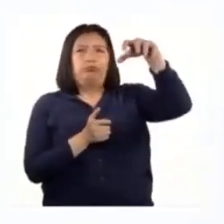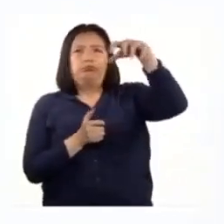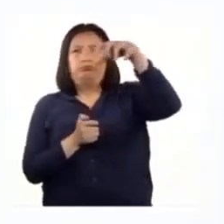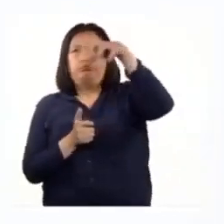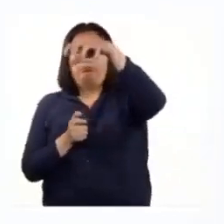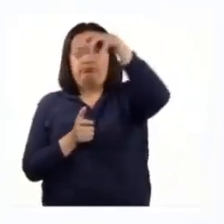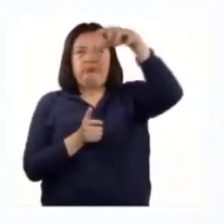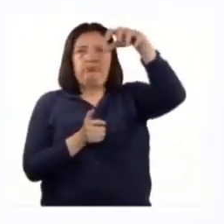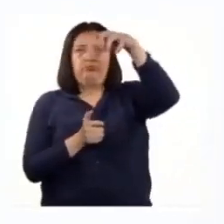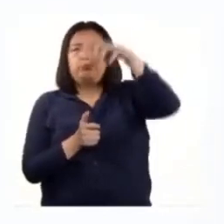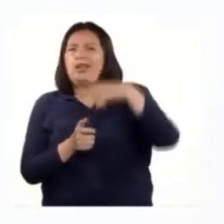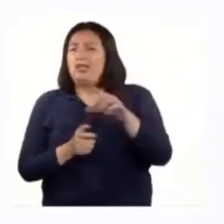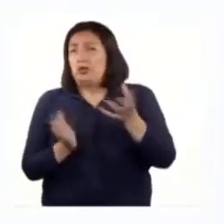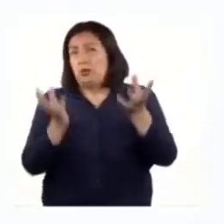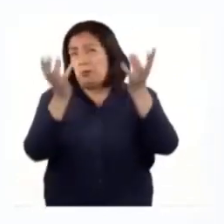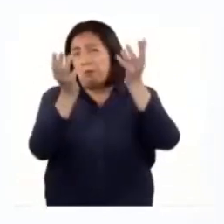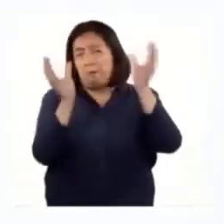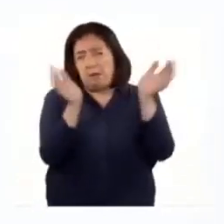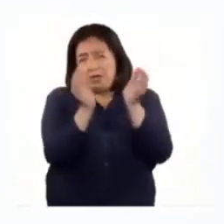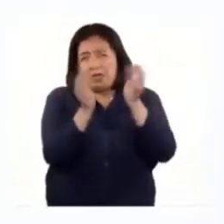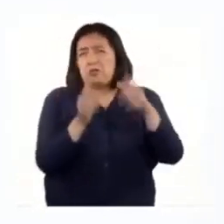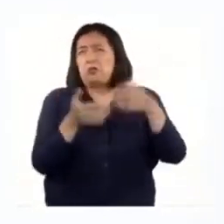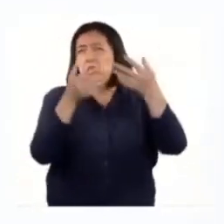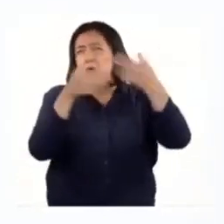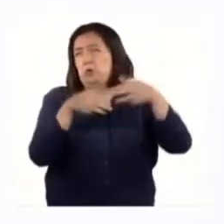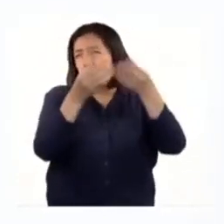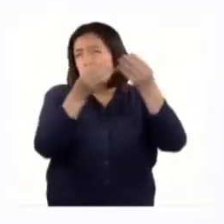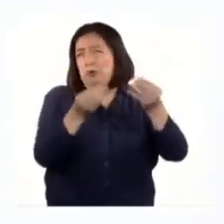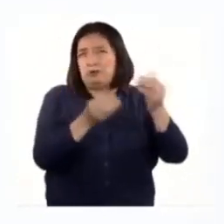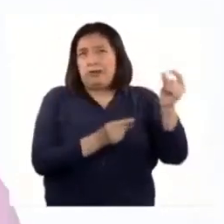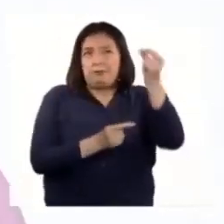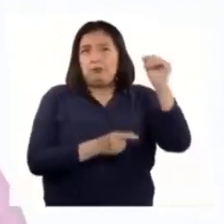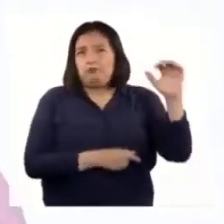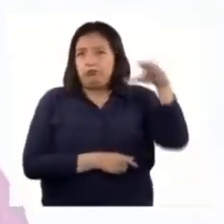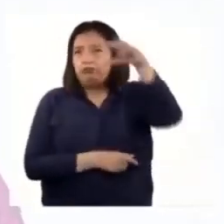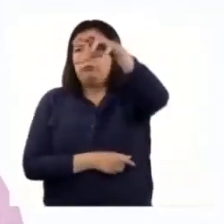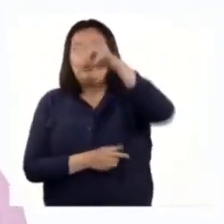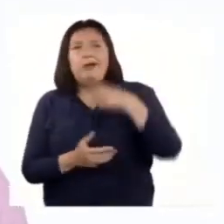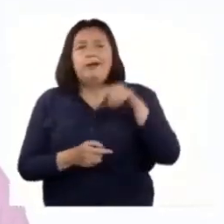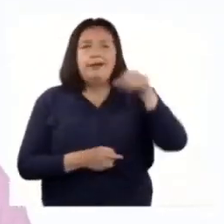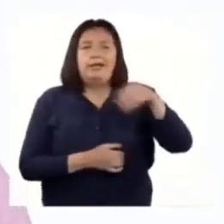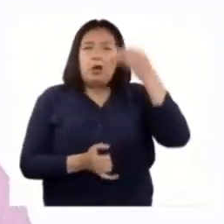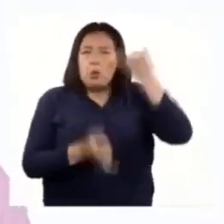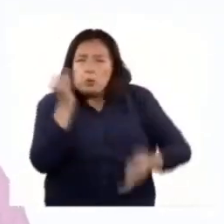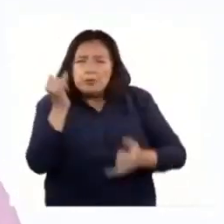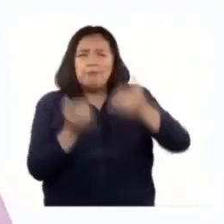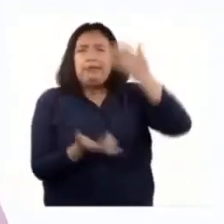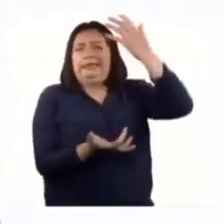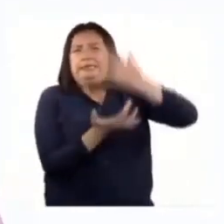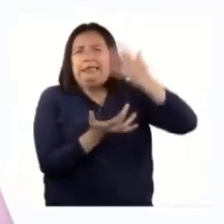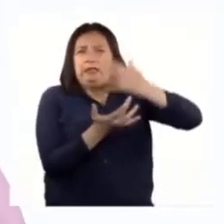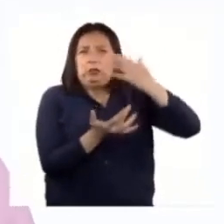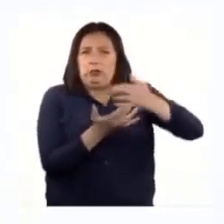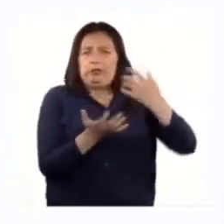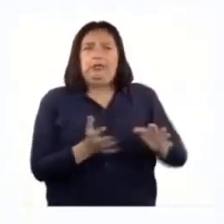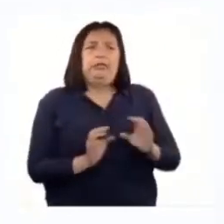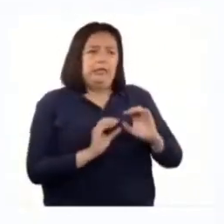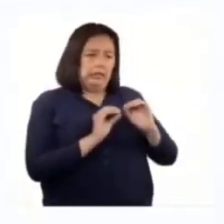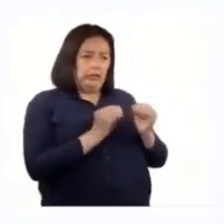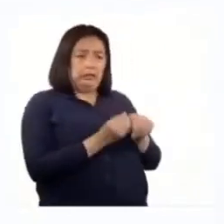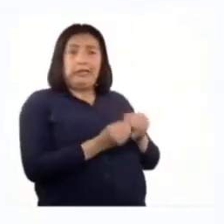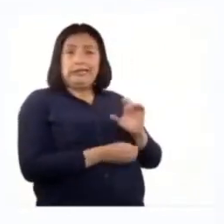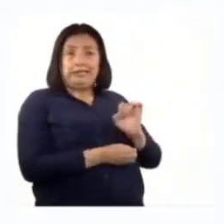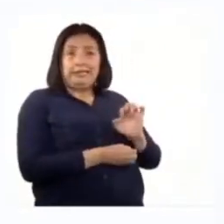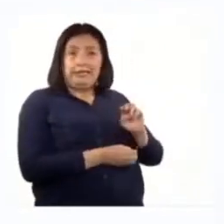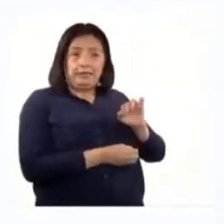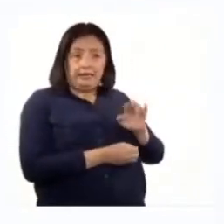Como ven, son pequeños, ligeros y muy rápidos. B. Es la última tecnología que el CERNAM está